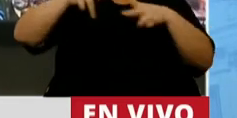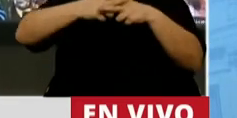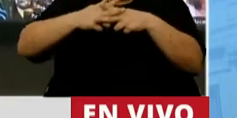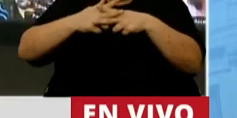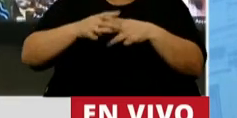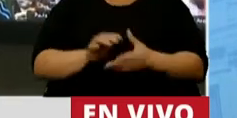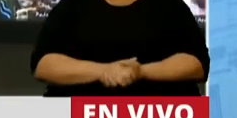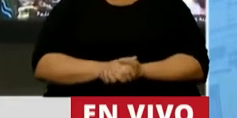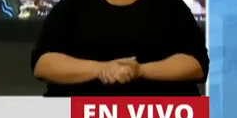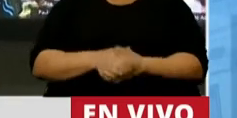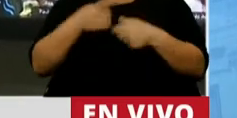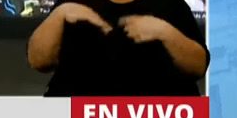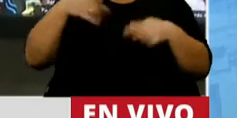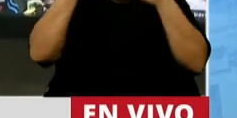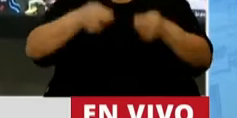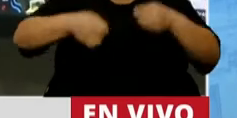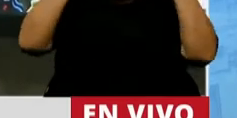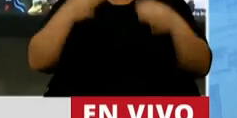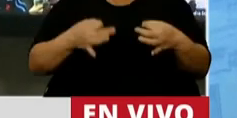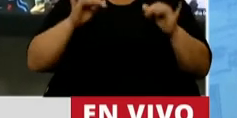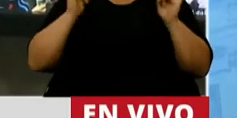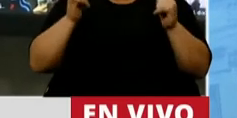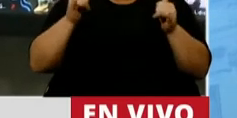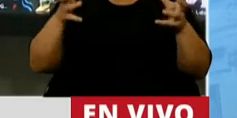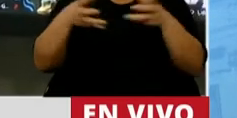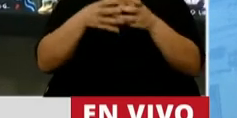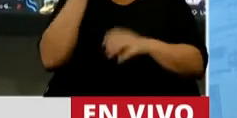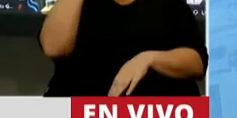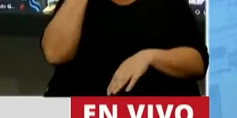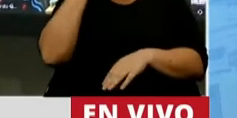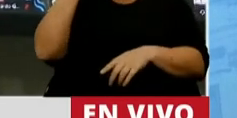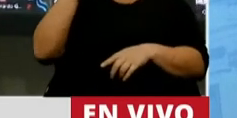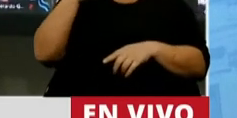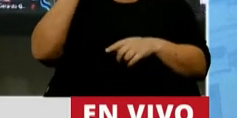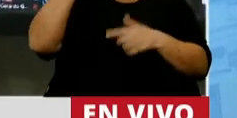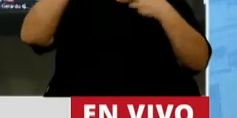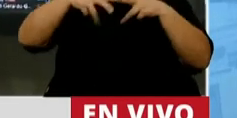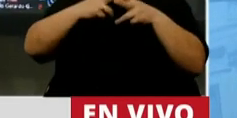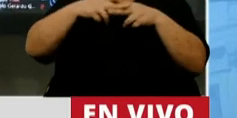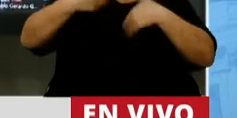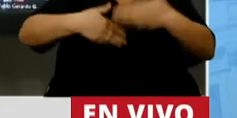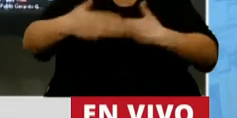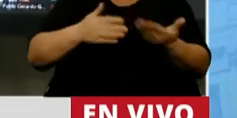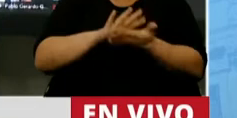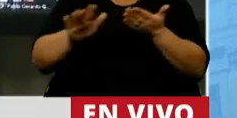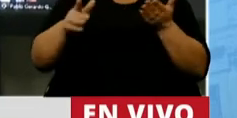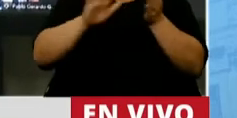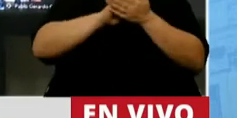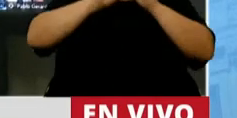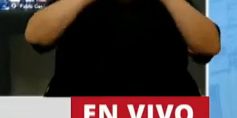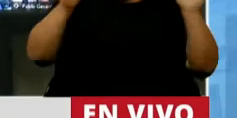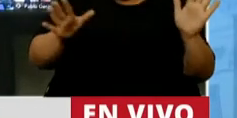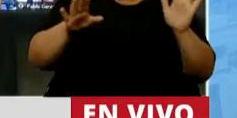tecnológicos, que apoyemos de verdad a nuestros jóvenes del sector de la economía, del conocimiento y la innovación, con reglas de juegos